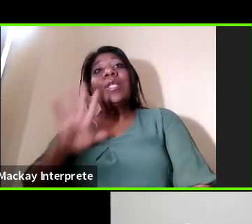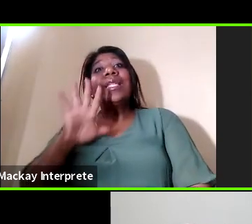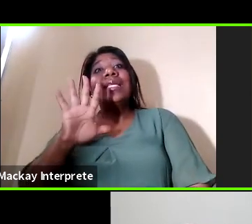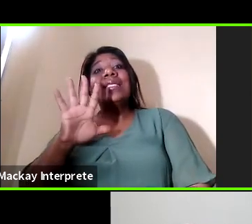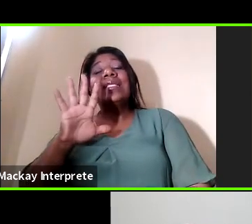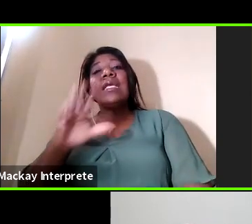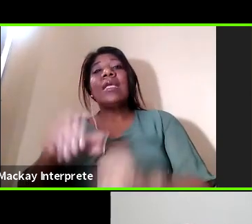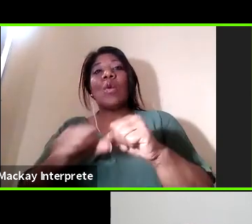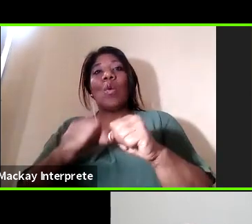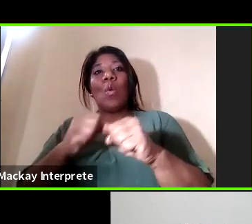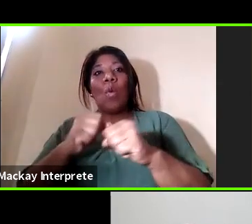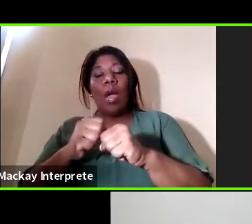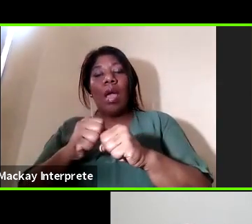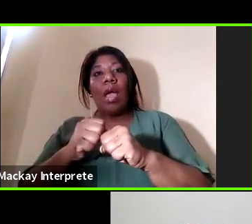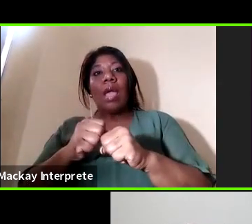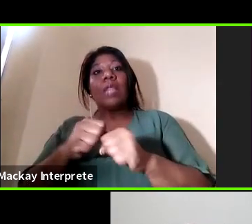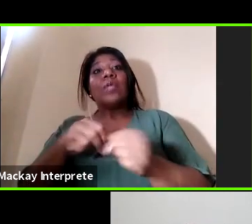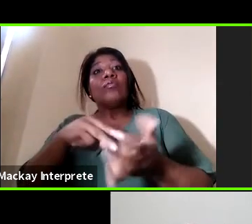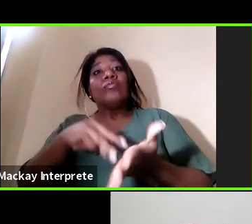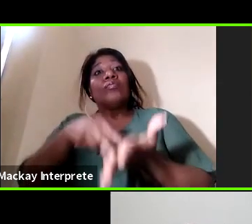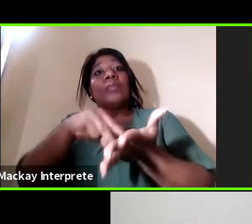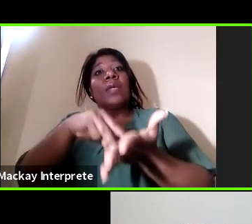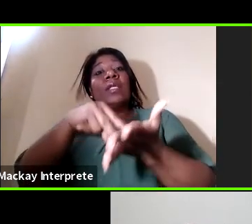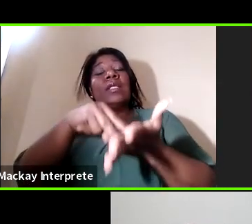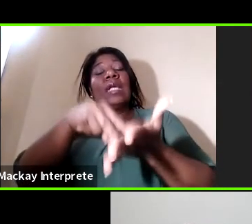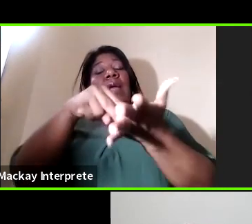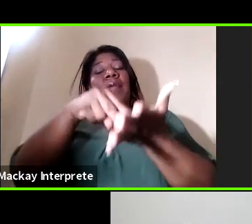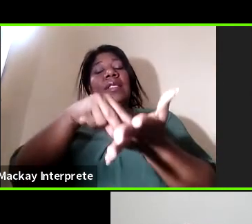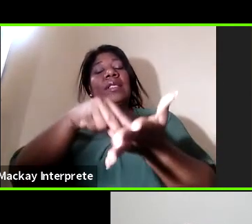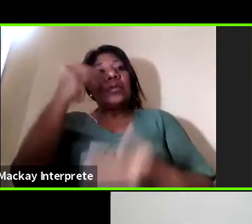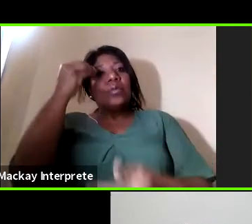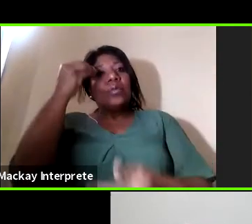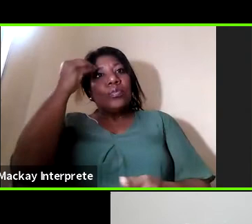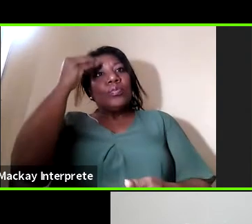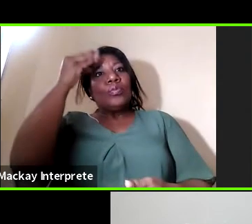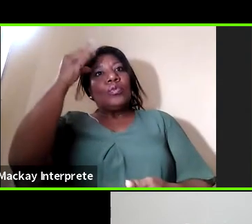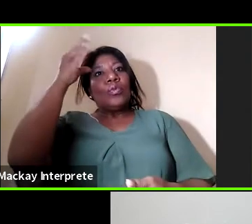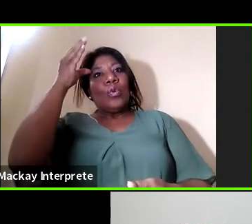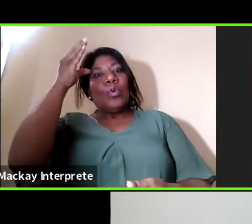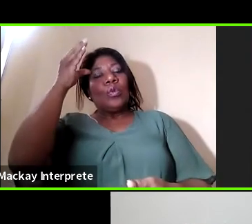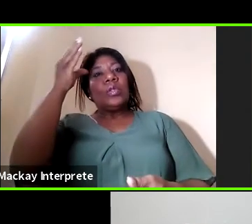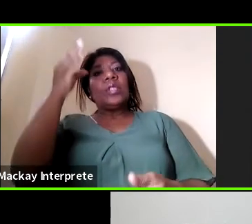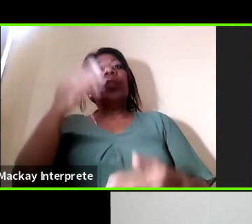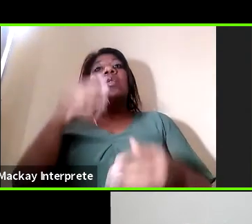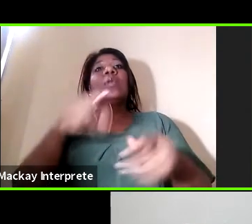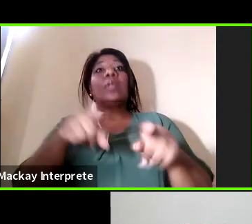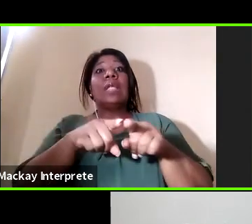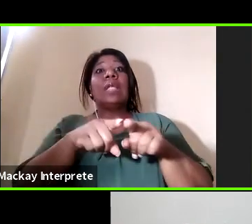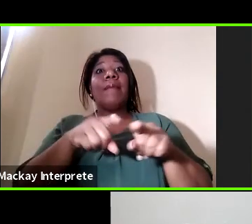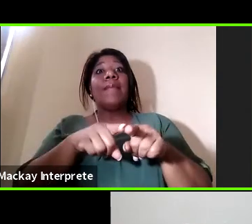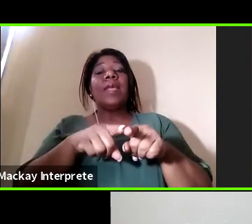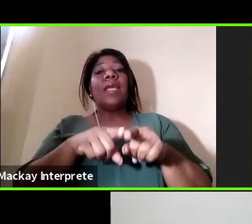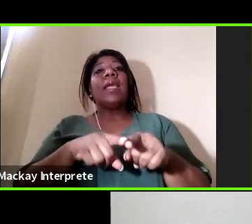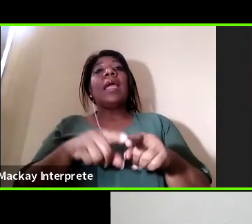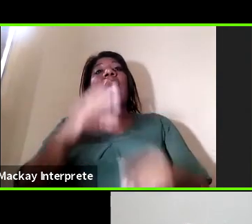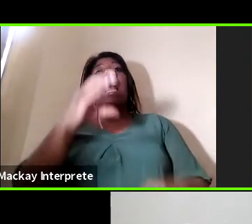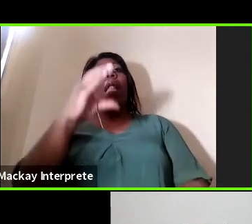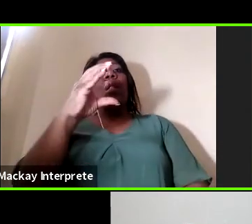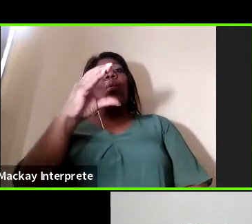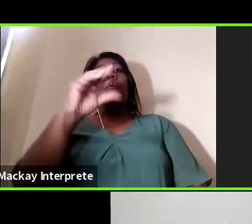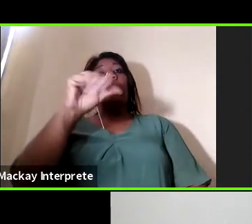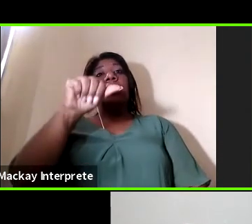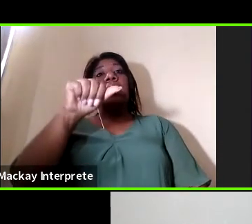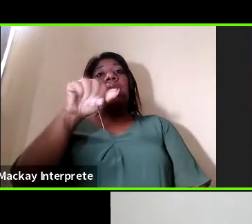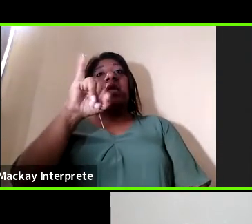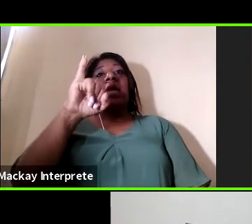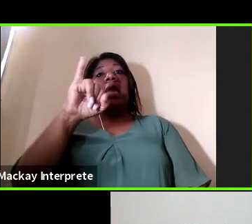allá a ese nivel de preescolar a ese niño de cuatro y cinco años que está en el aula de clase pero que